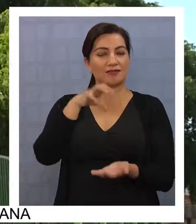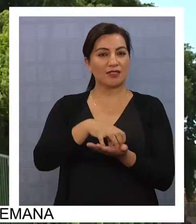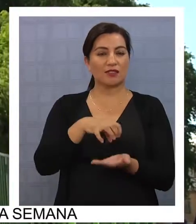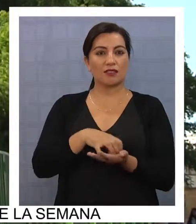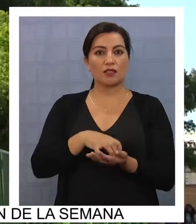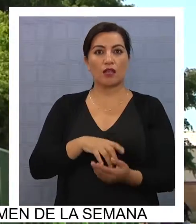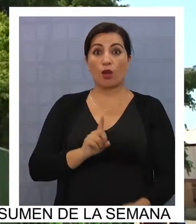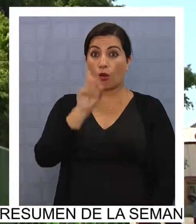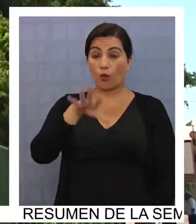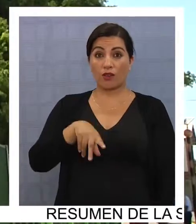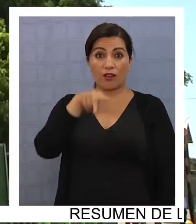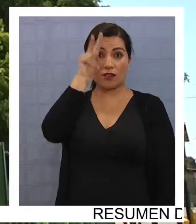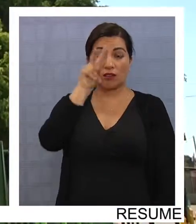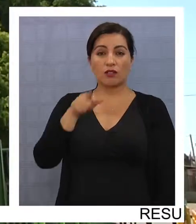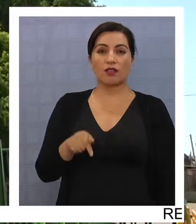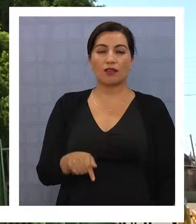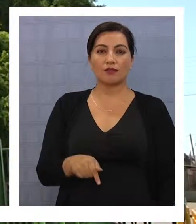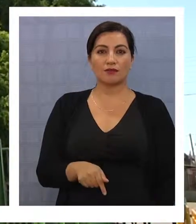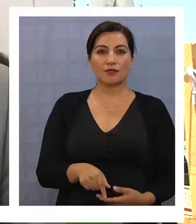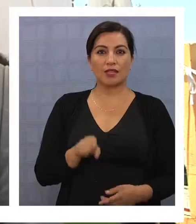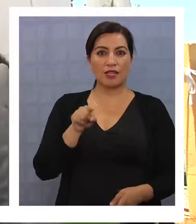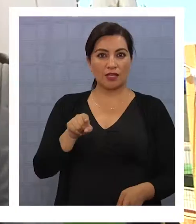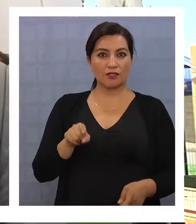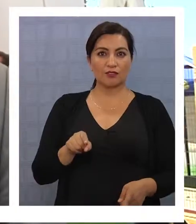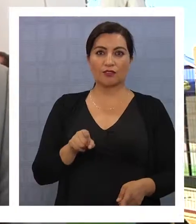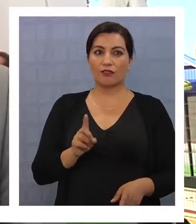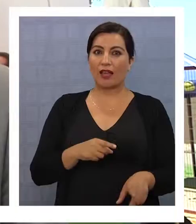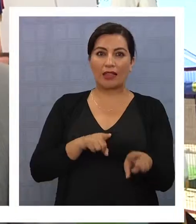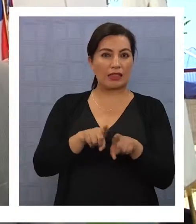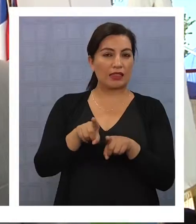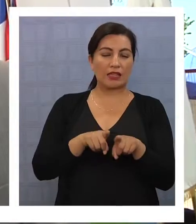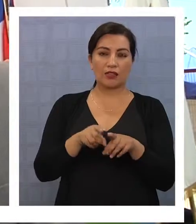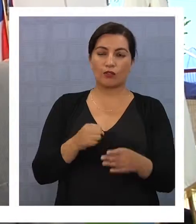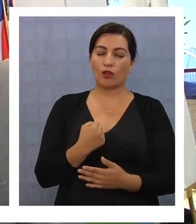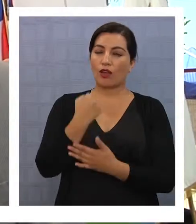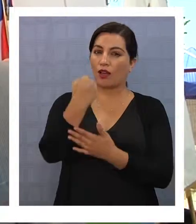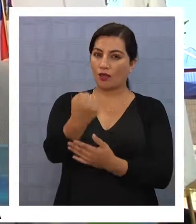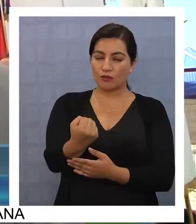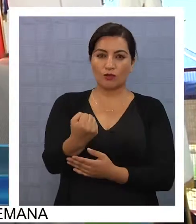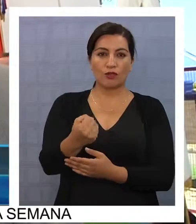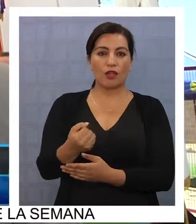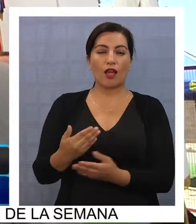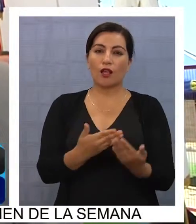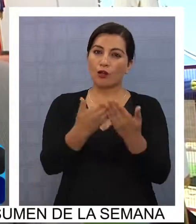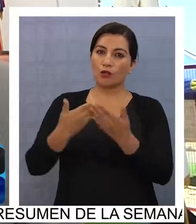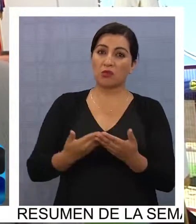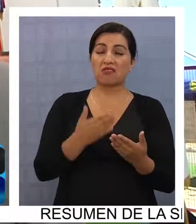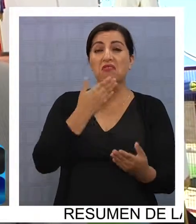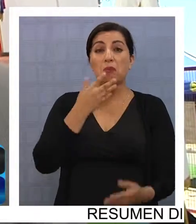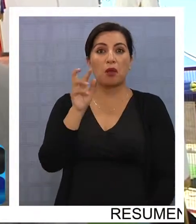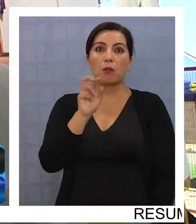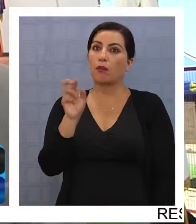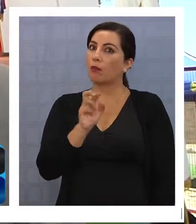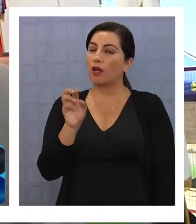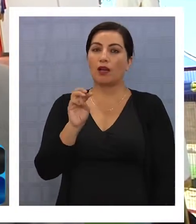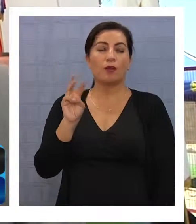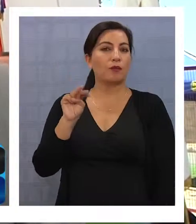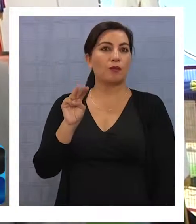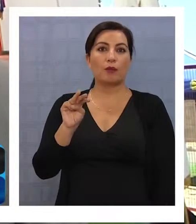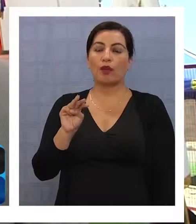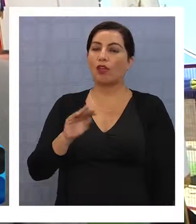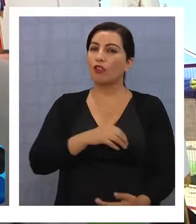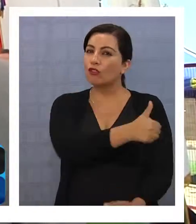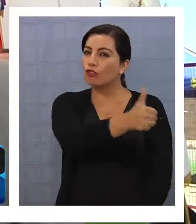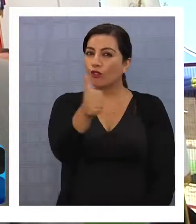norte y eso va en directo beneficio de nuestros alumnos y de los apoderados igual, o sea, de toda la comunidad,